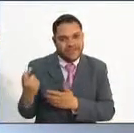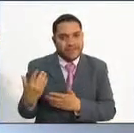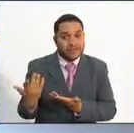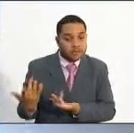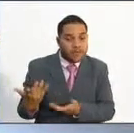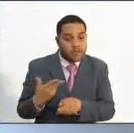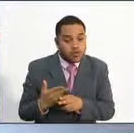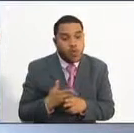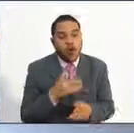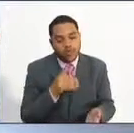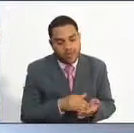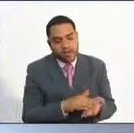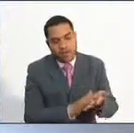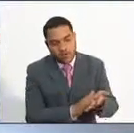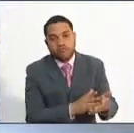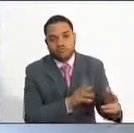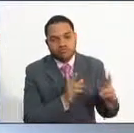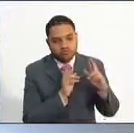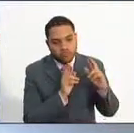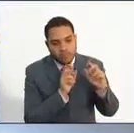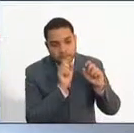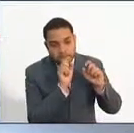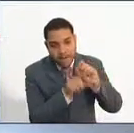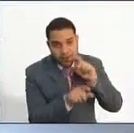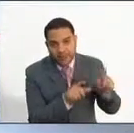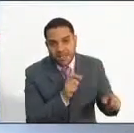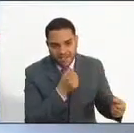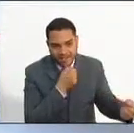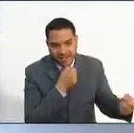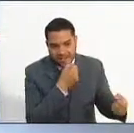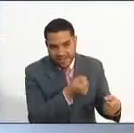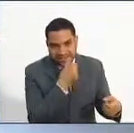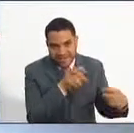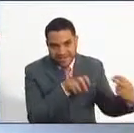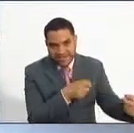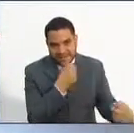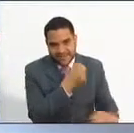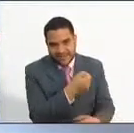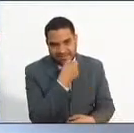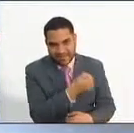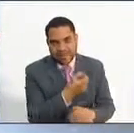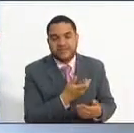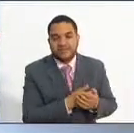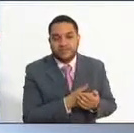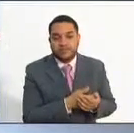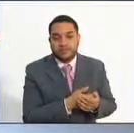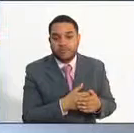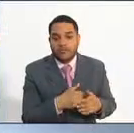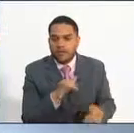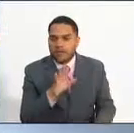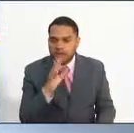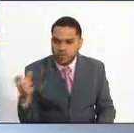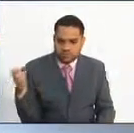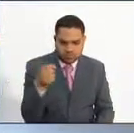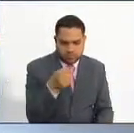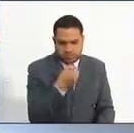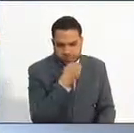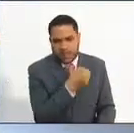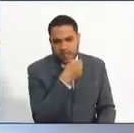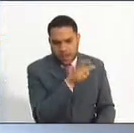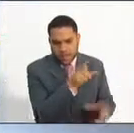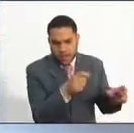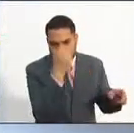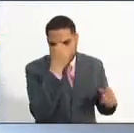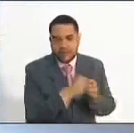para llevarlas a efecto. Ya se seleccionó el operador, ya estamos trabajando en el cronograma